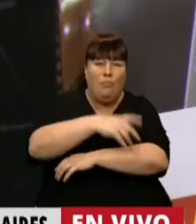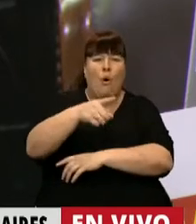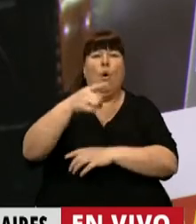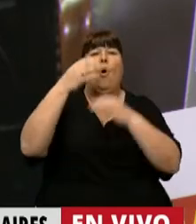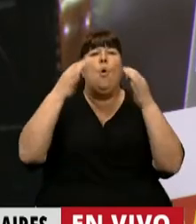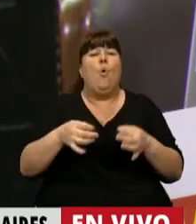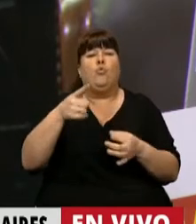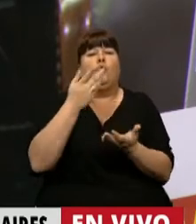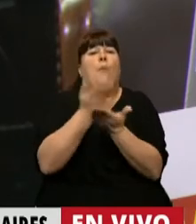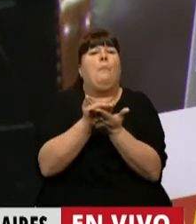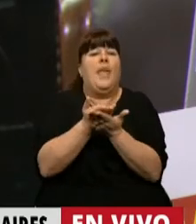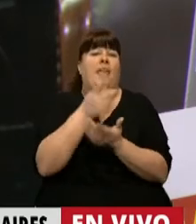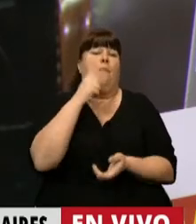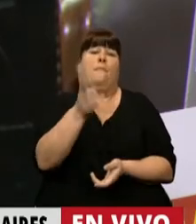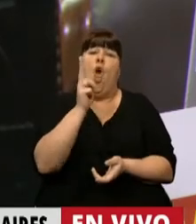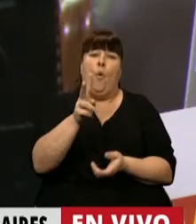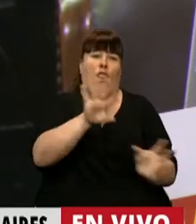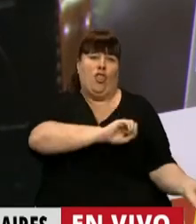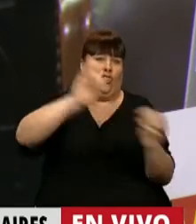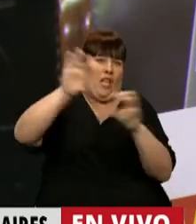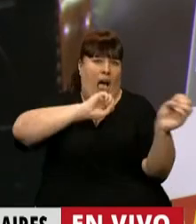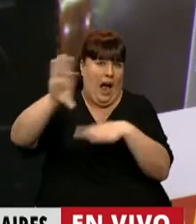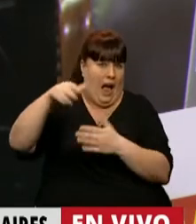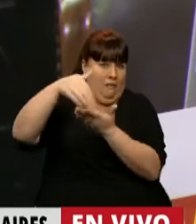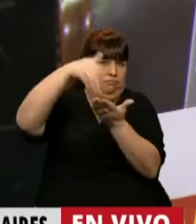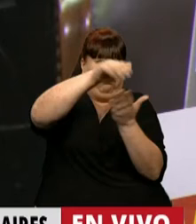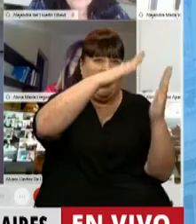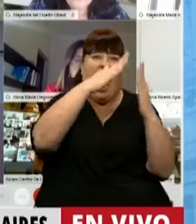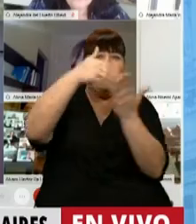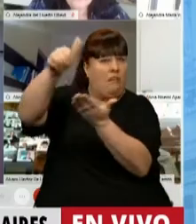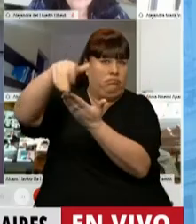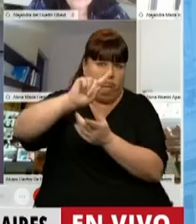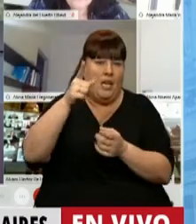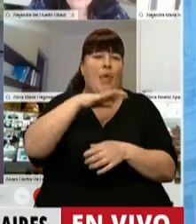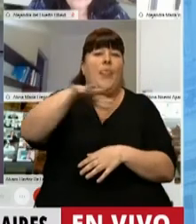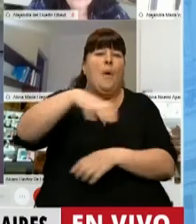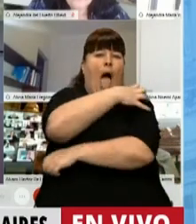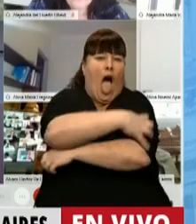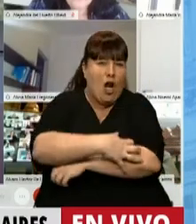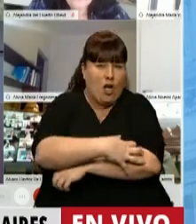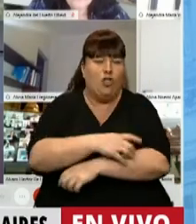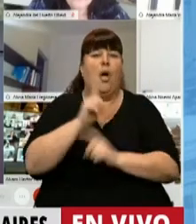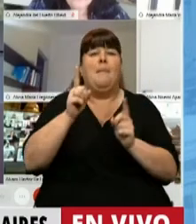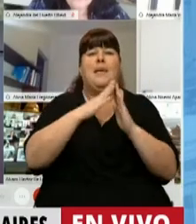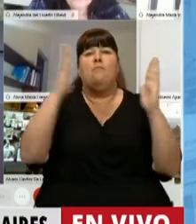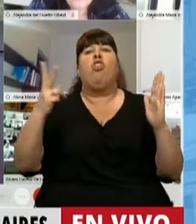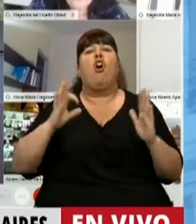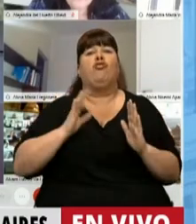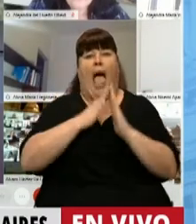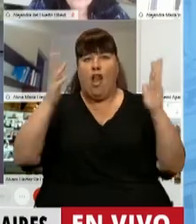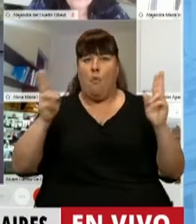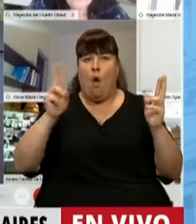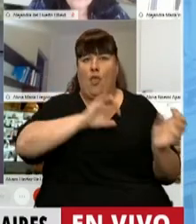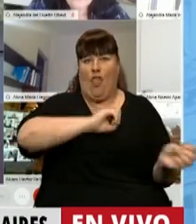justamente planteó la prohibición de desalojos de todos los barrios populares durante dos años.